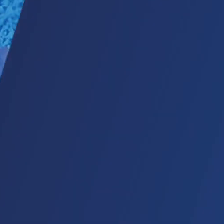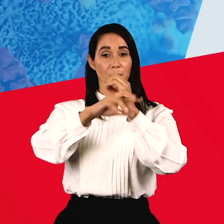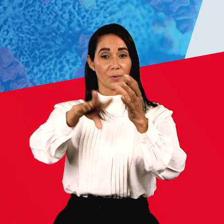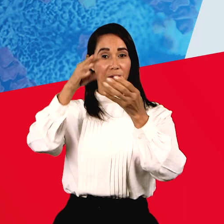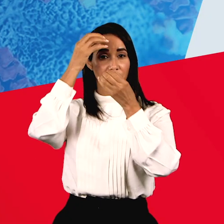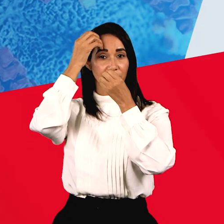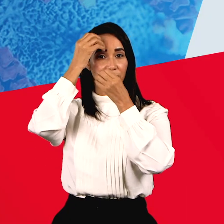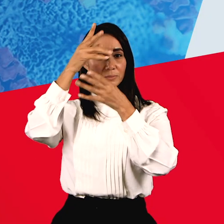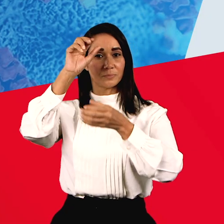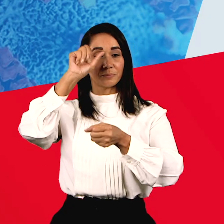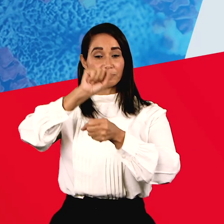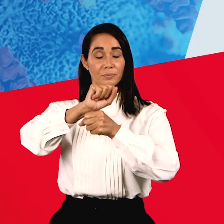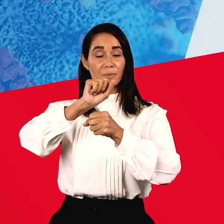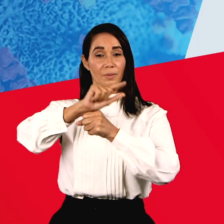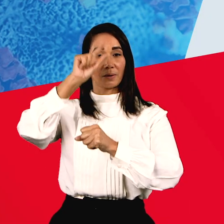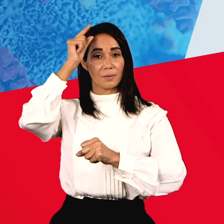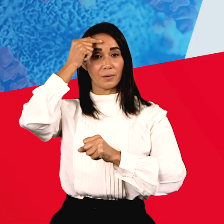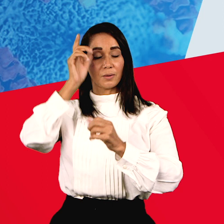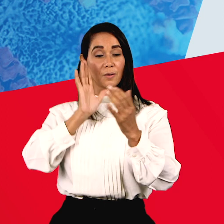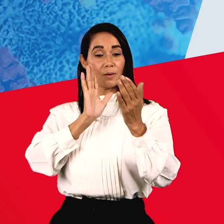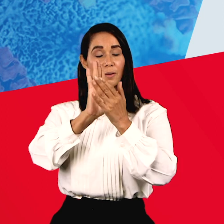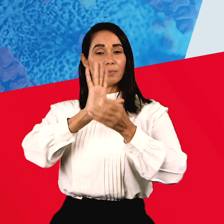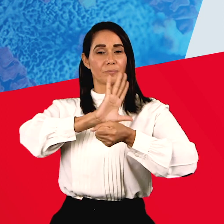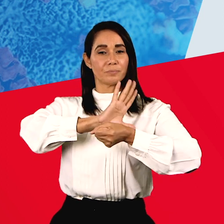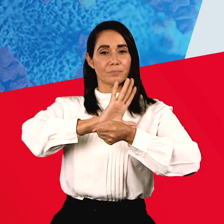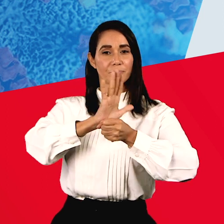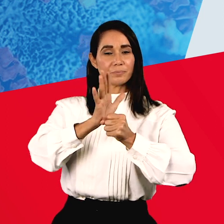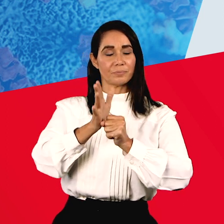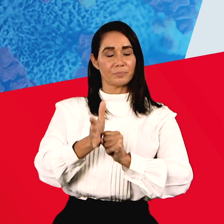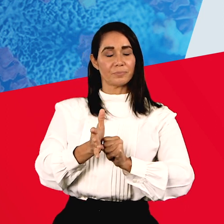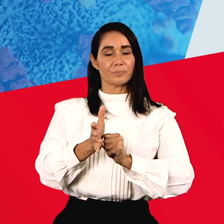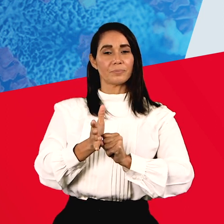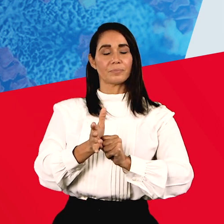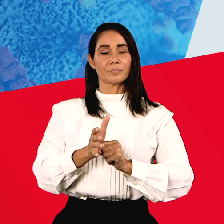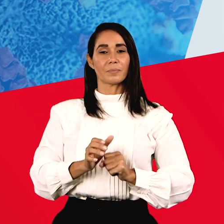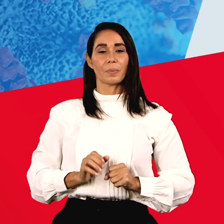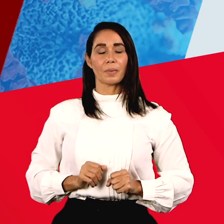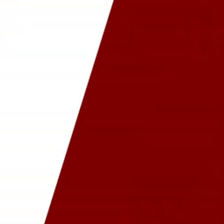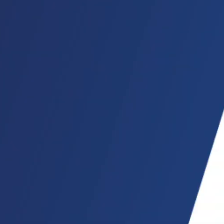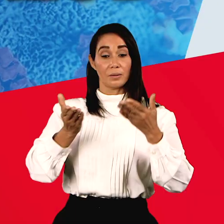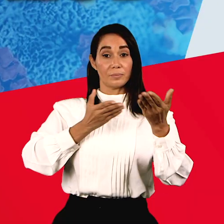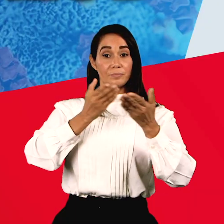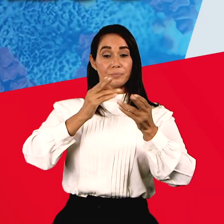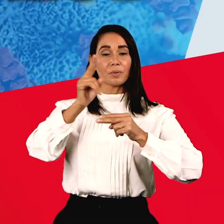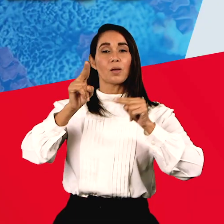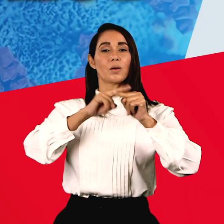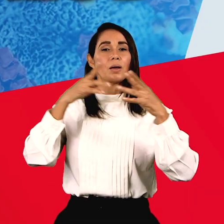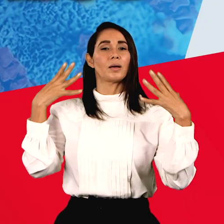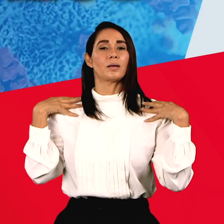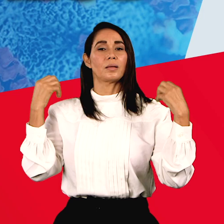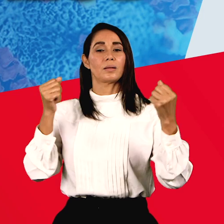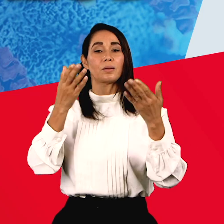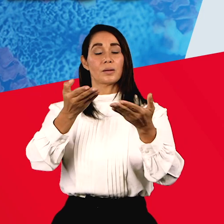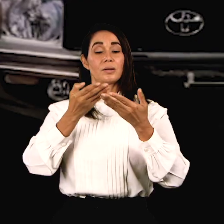Boletín informativo de las acciones del gobierno contra el coronavirus COVID-19 El Servicio